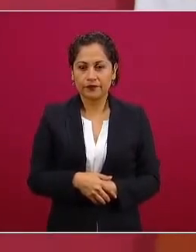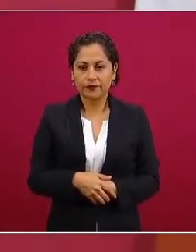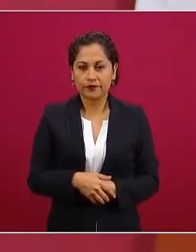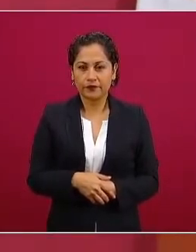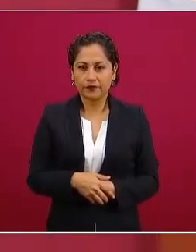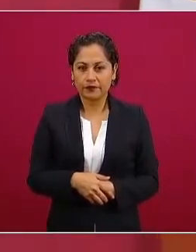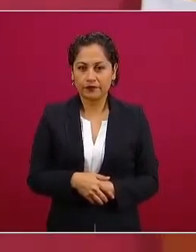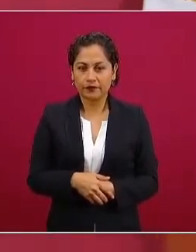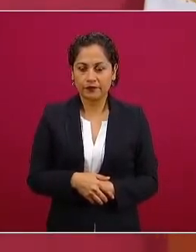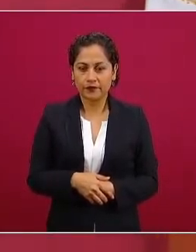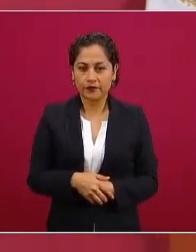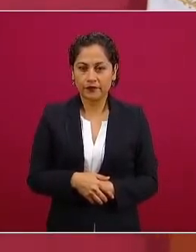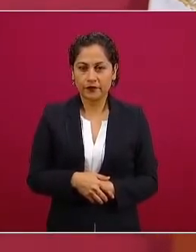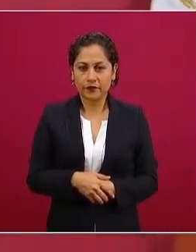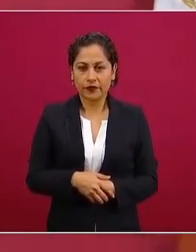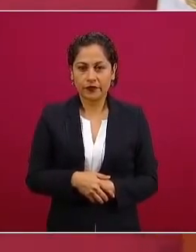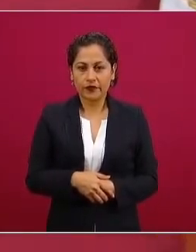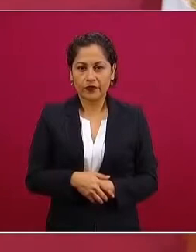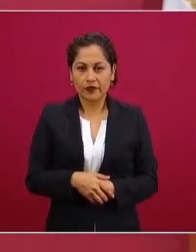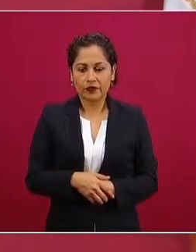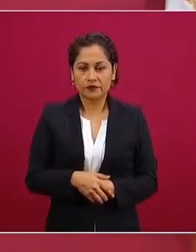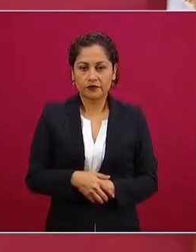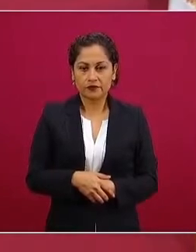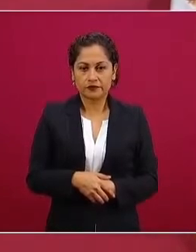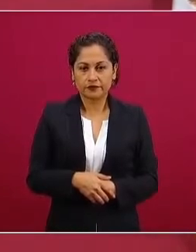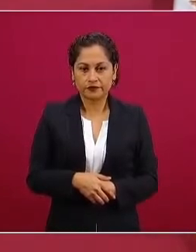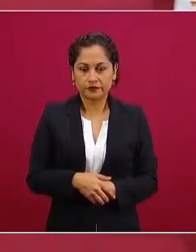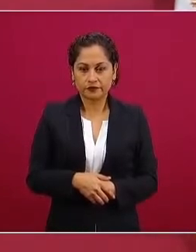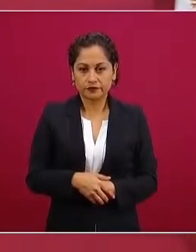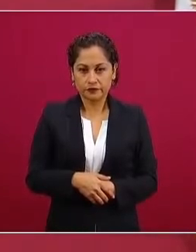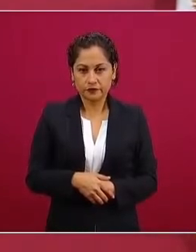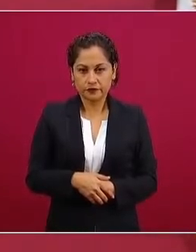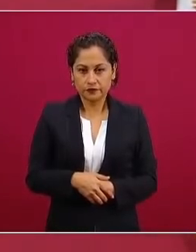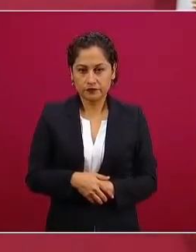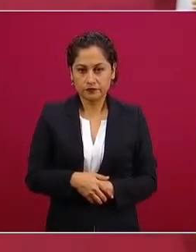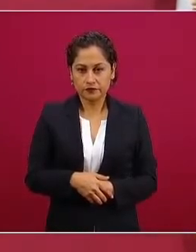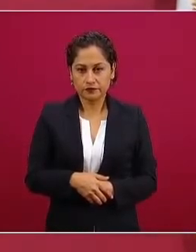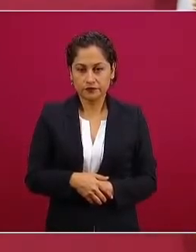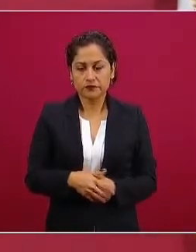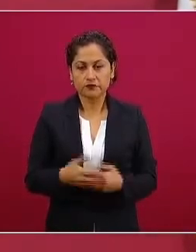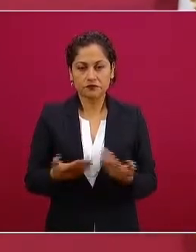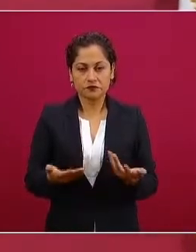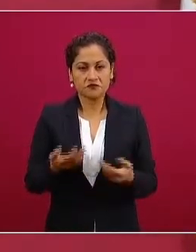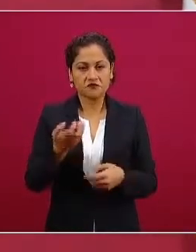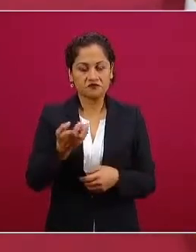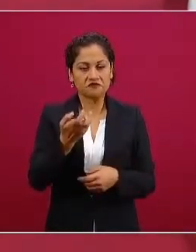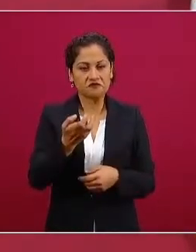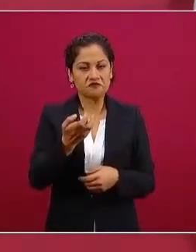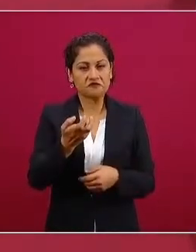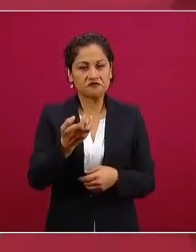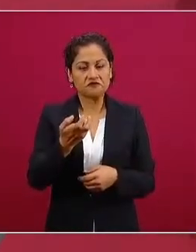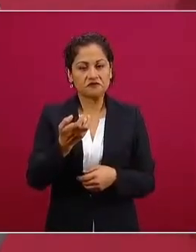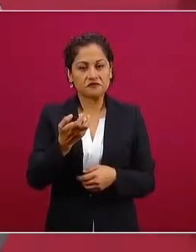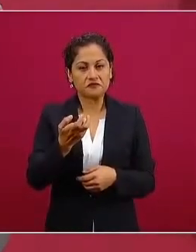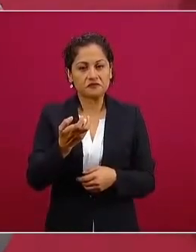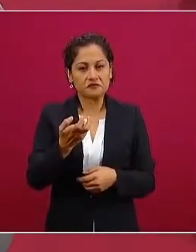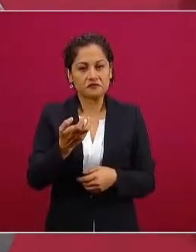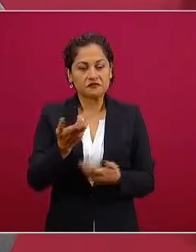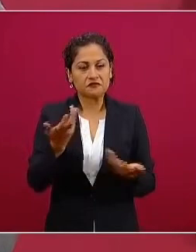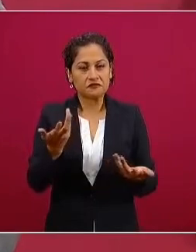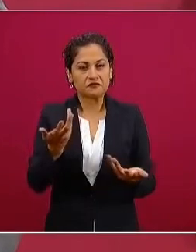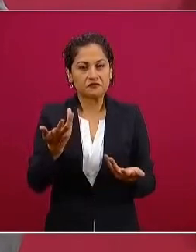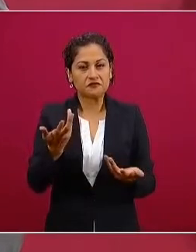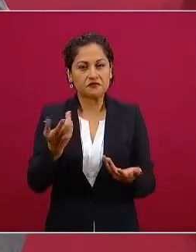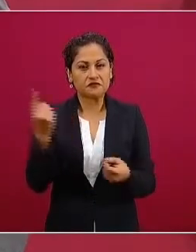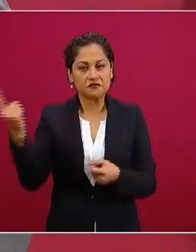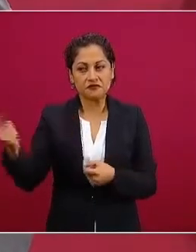consigna o proclama o criterio de que bueno y